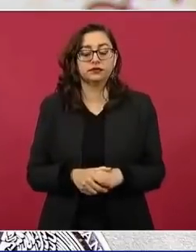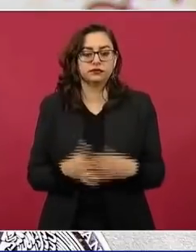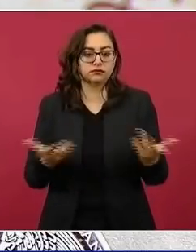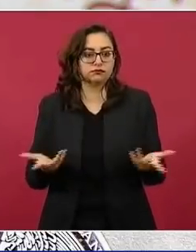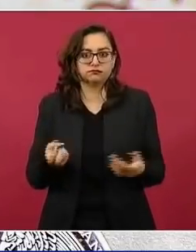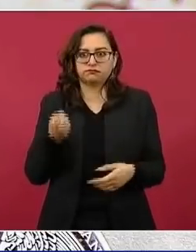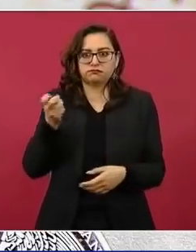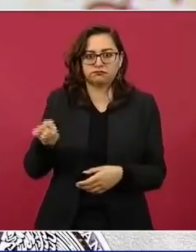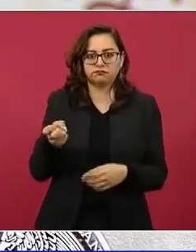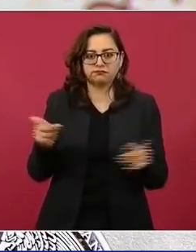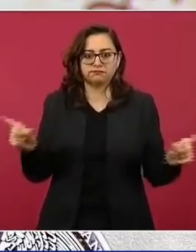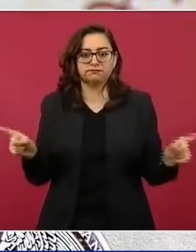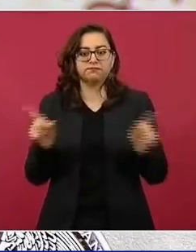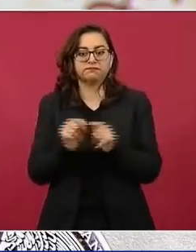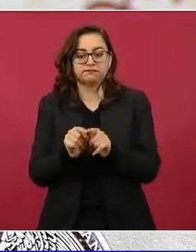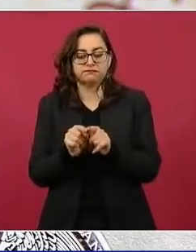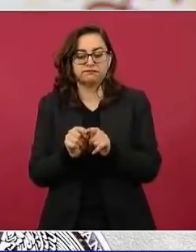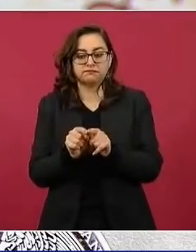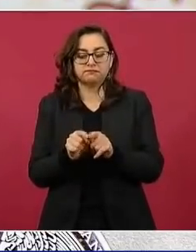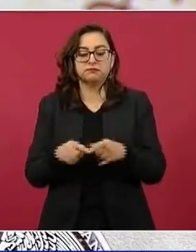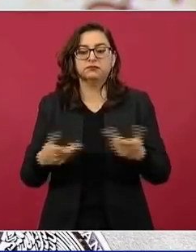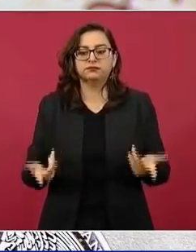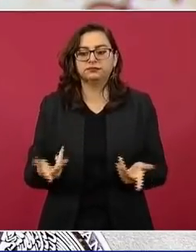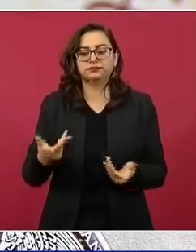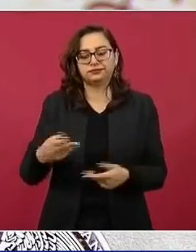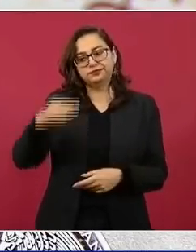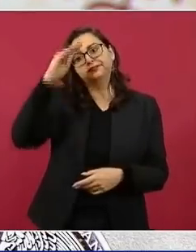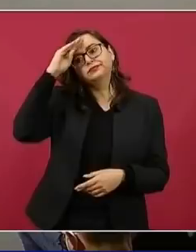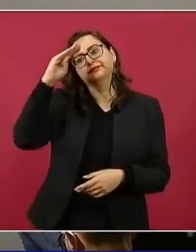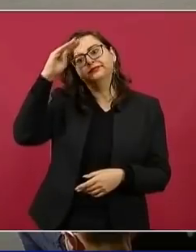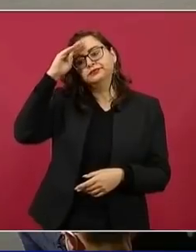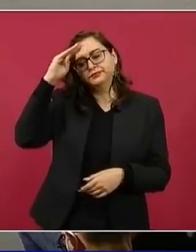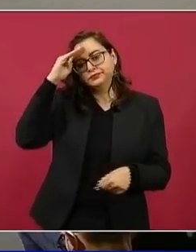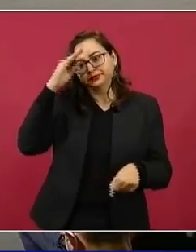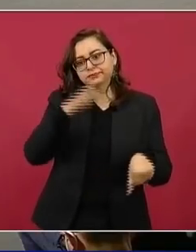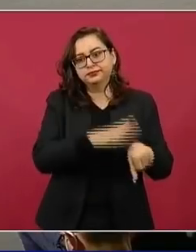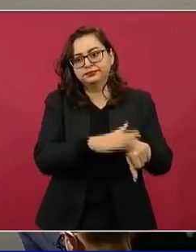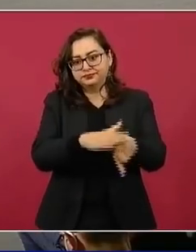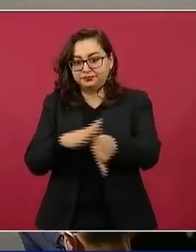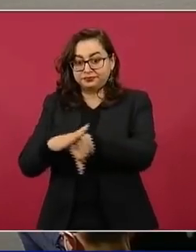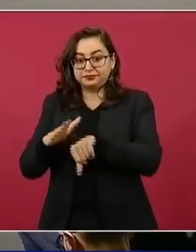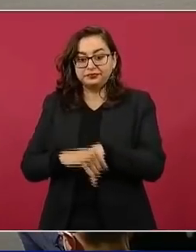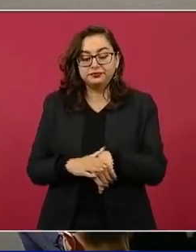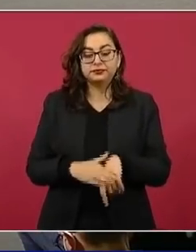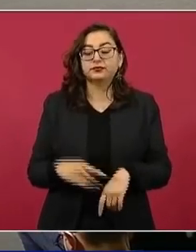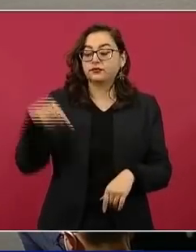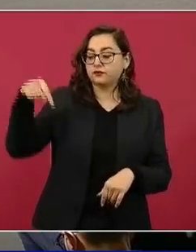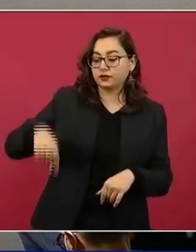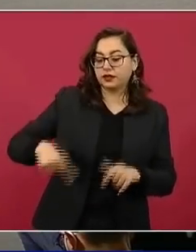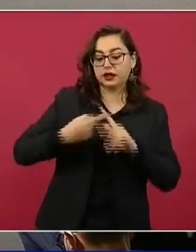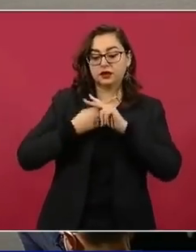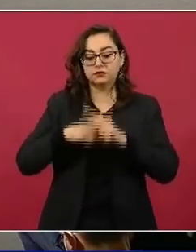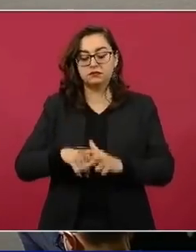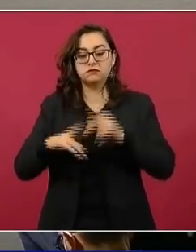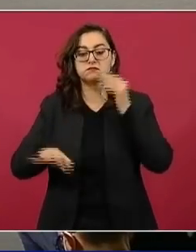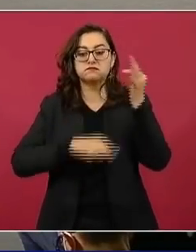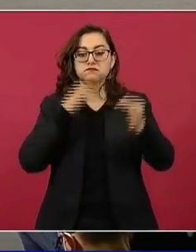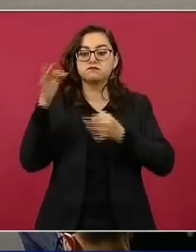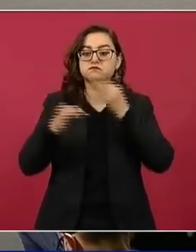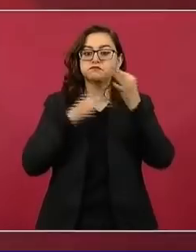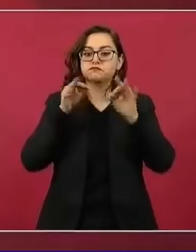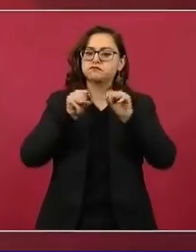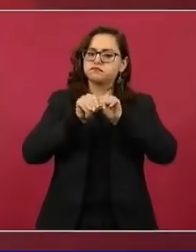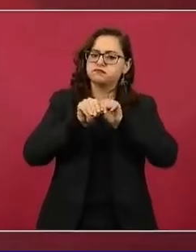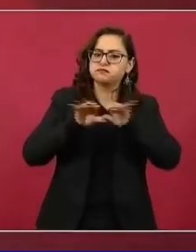nuestra sección, pero queremos dejar una reflexión. Esta sección se inició para prestar un servicio al